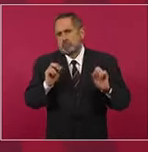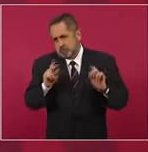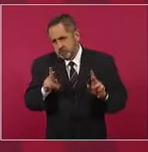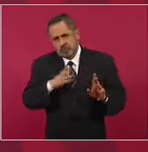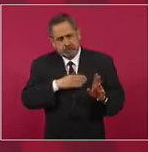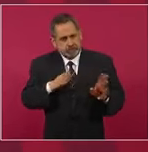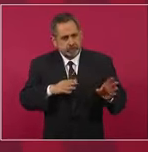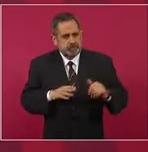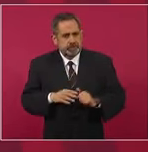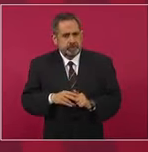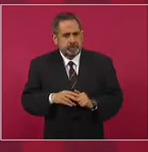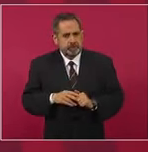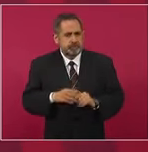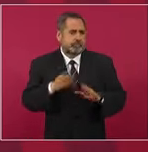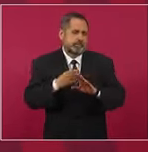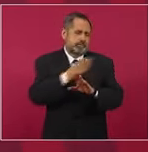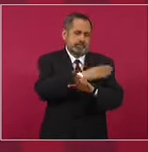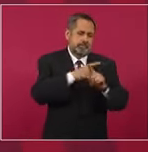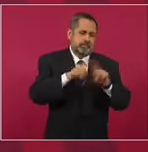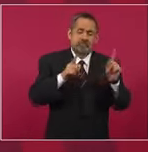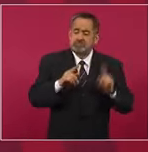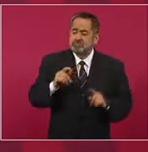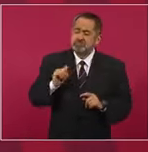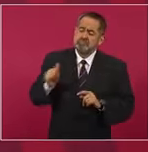pero antes era distinto,